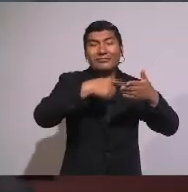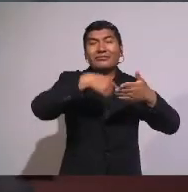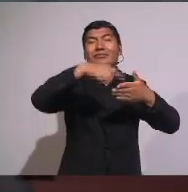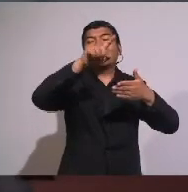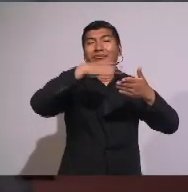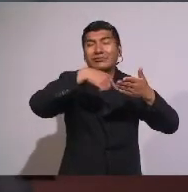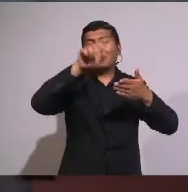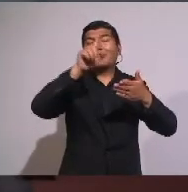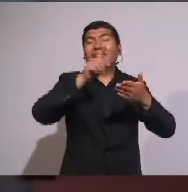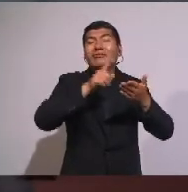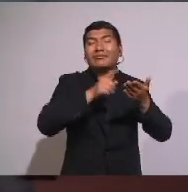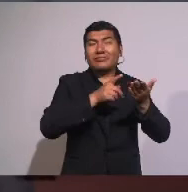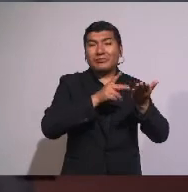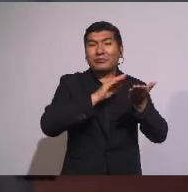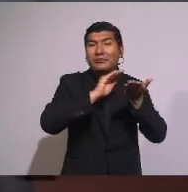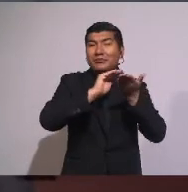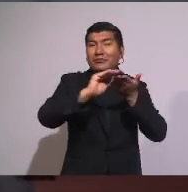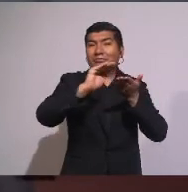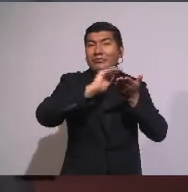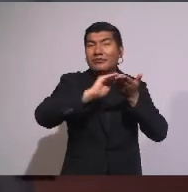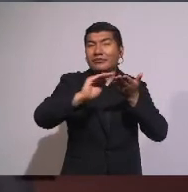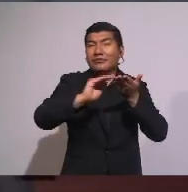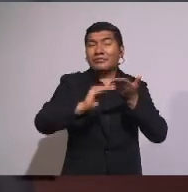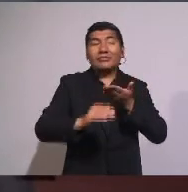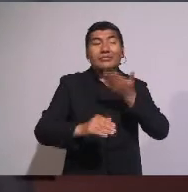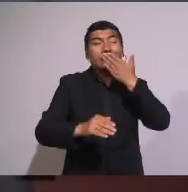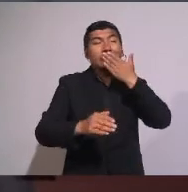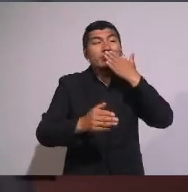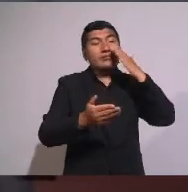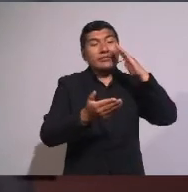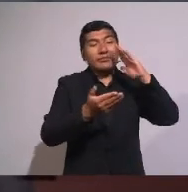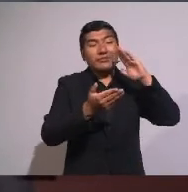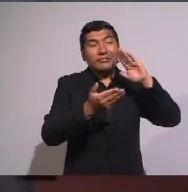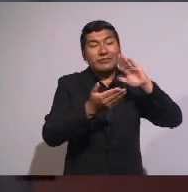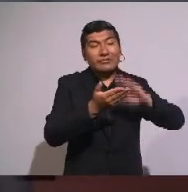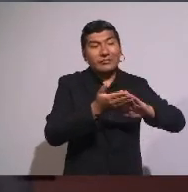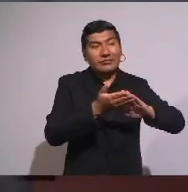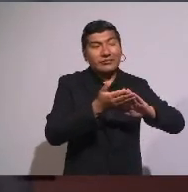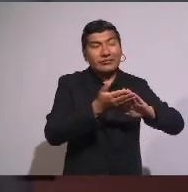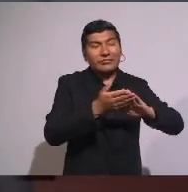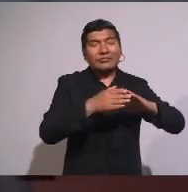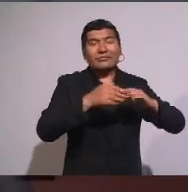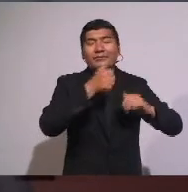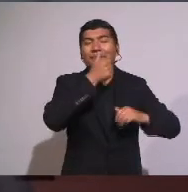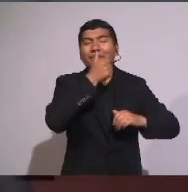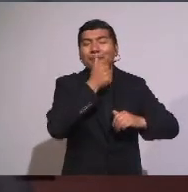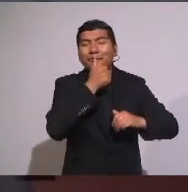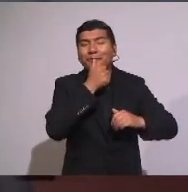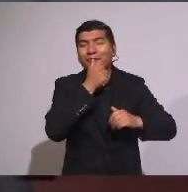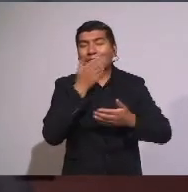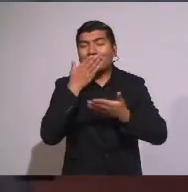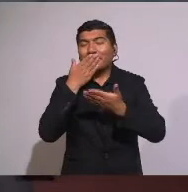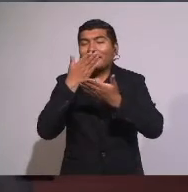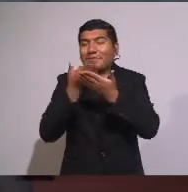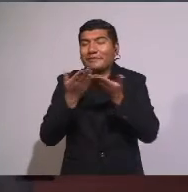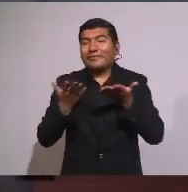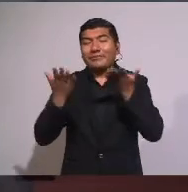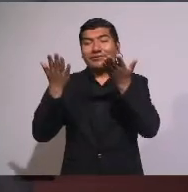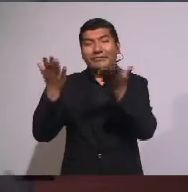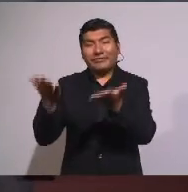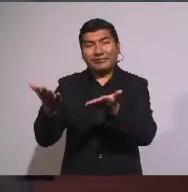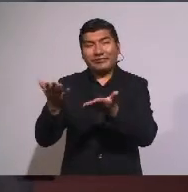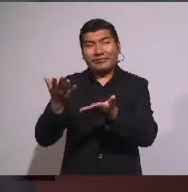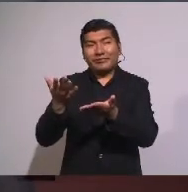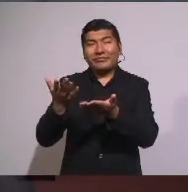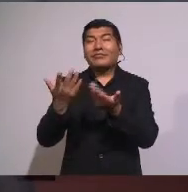perdón Superando el mal Con el bien Con las armas del perdón Y